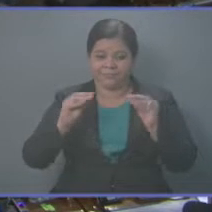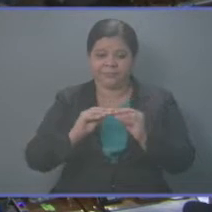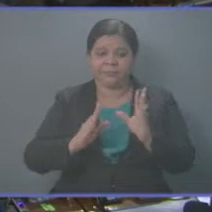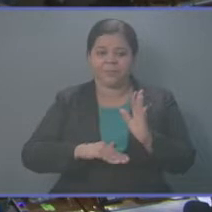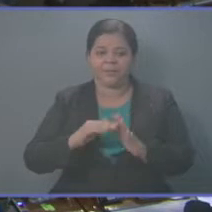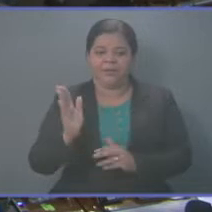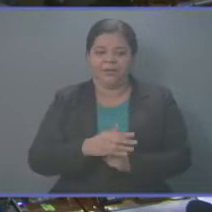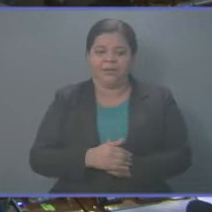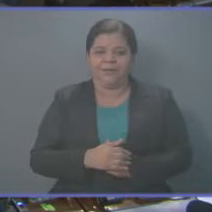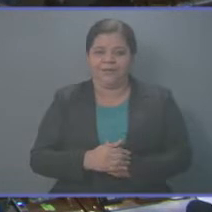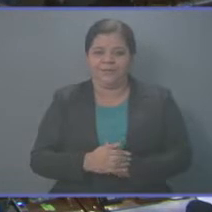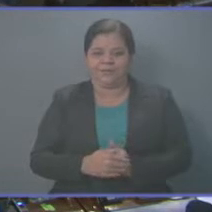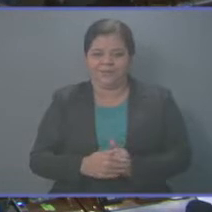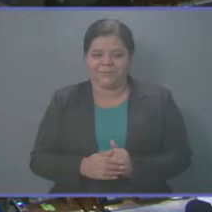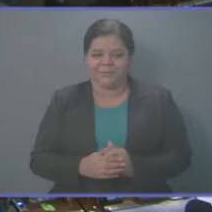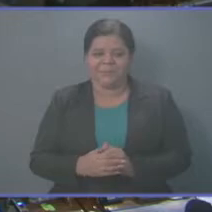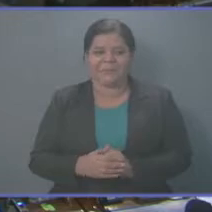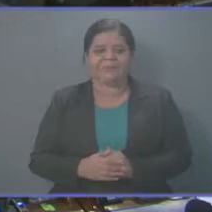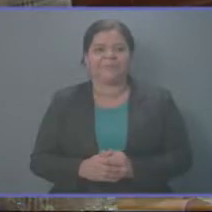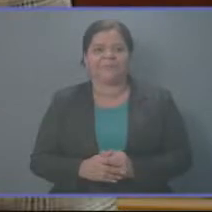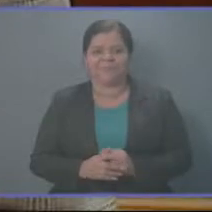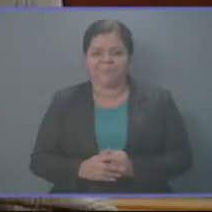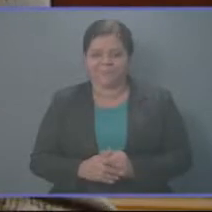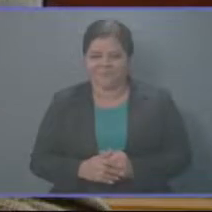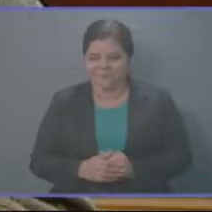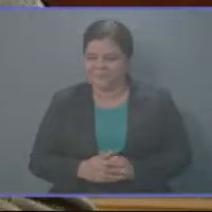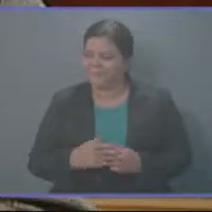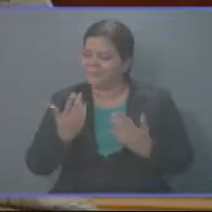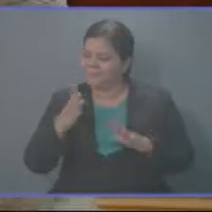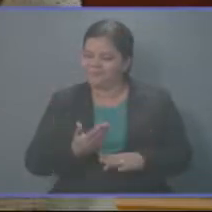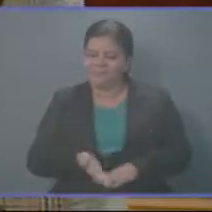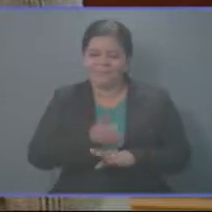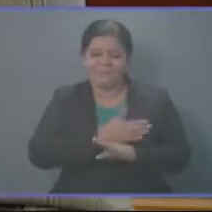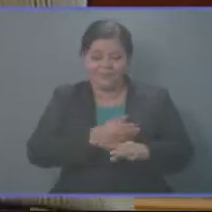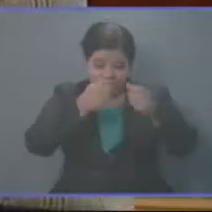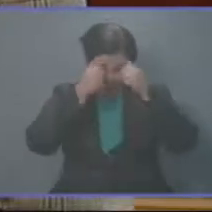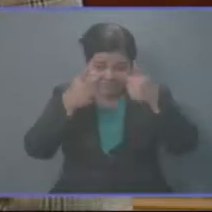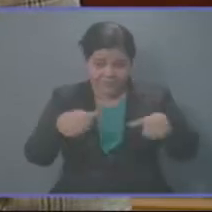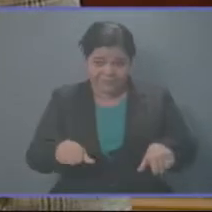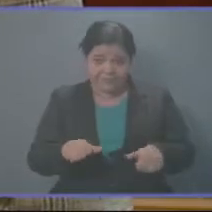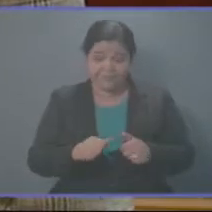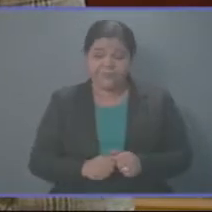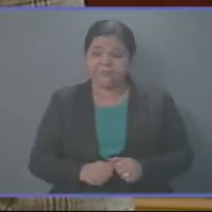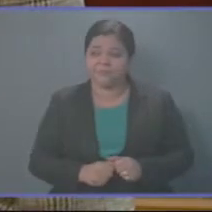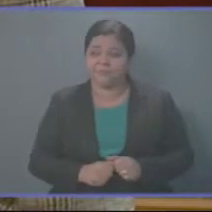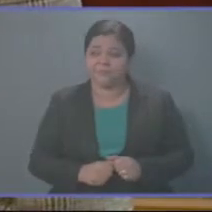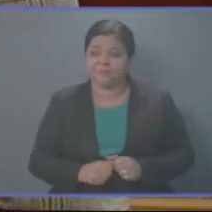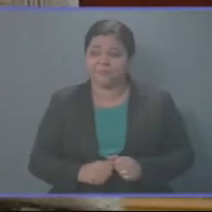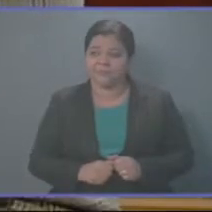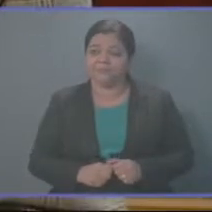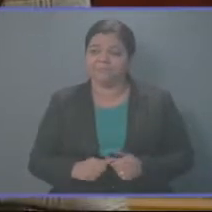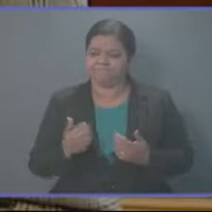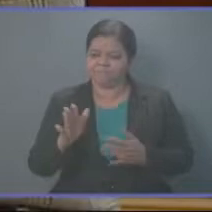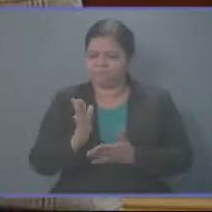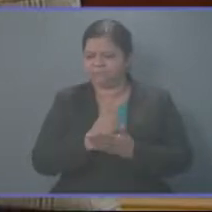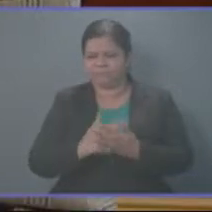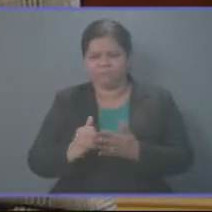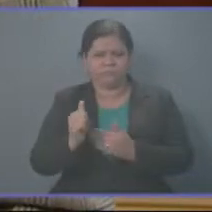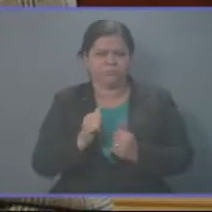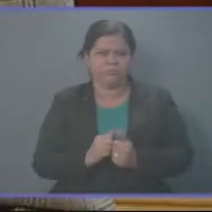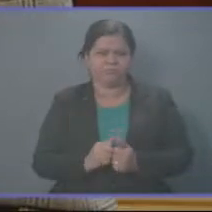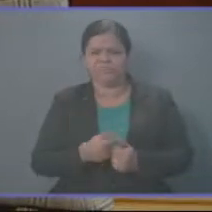Presidente, hemos aprobado una cosa bastante